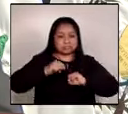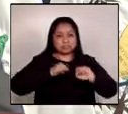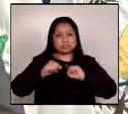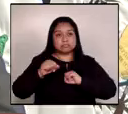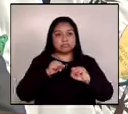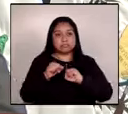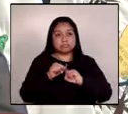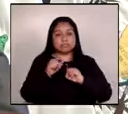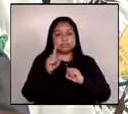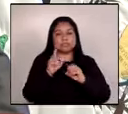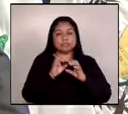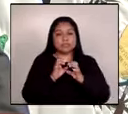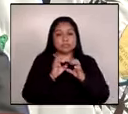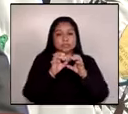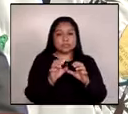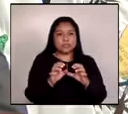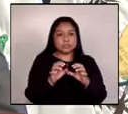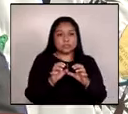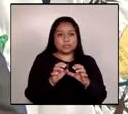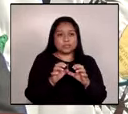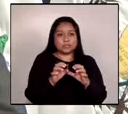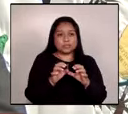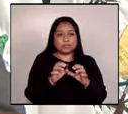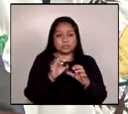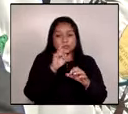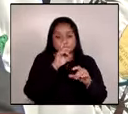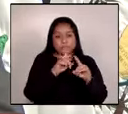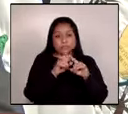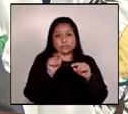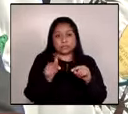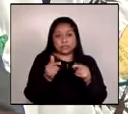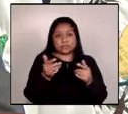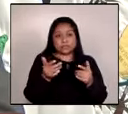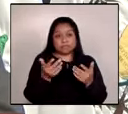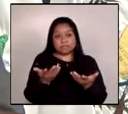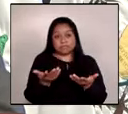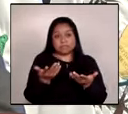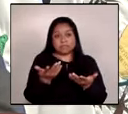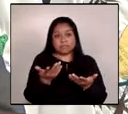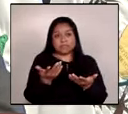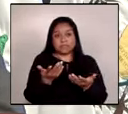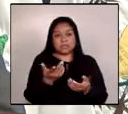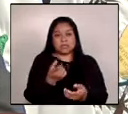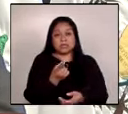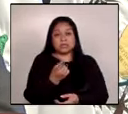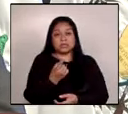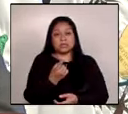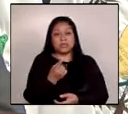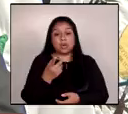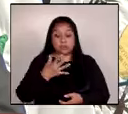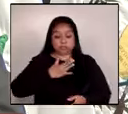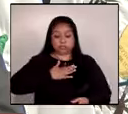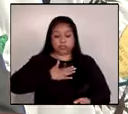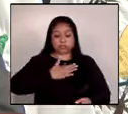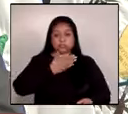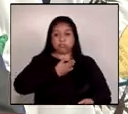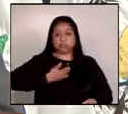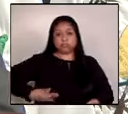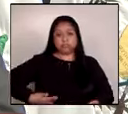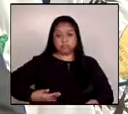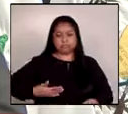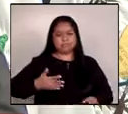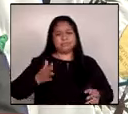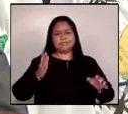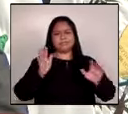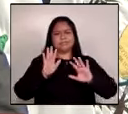Un esfuerzo que al final no es del gobierno, el gobierno